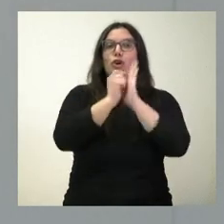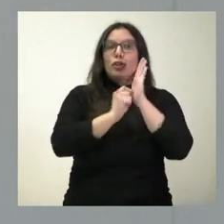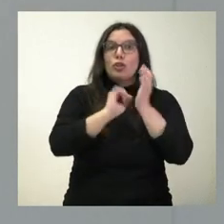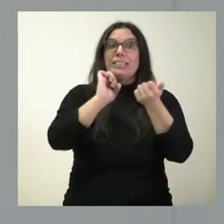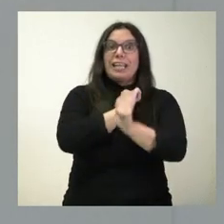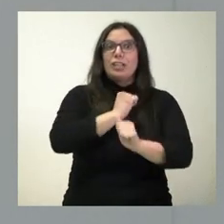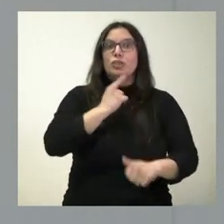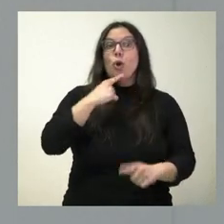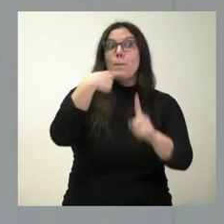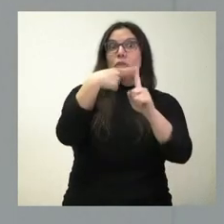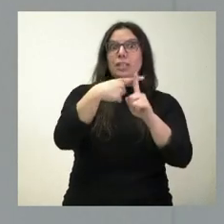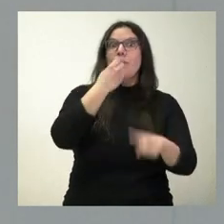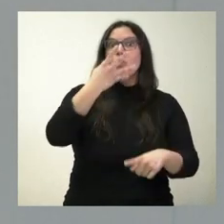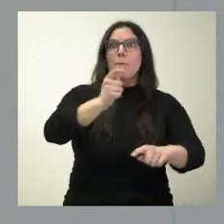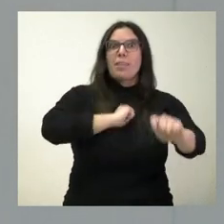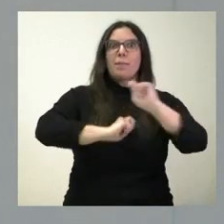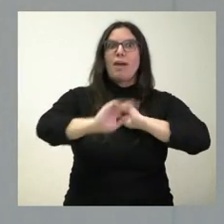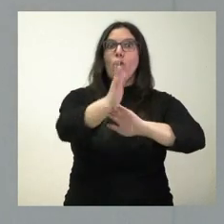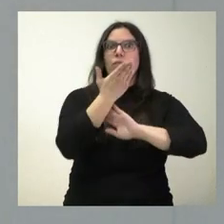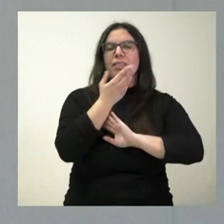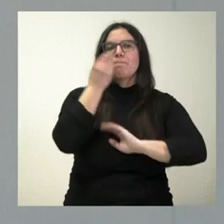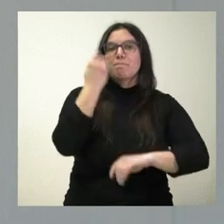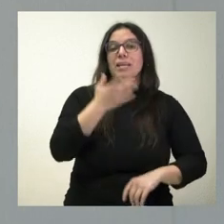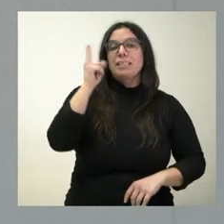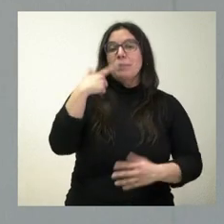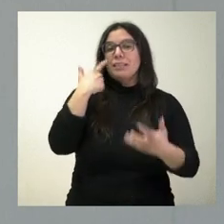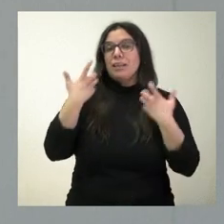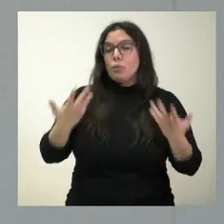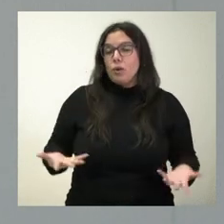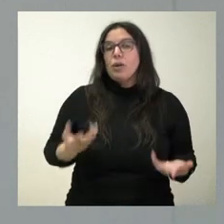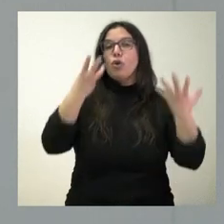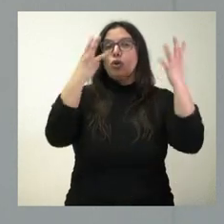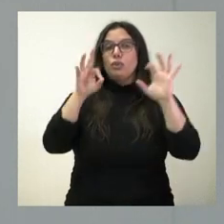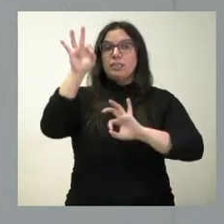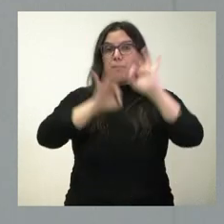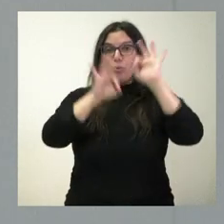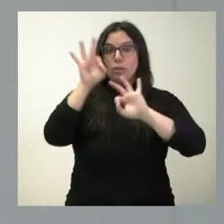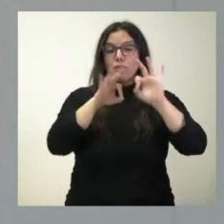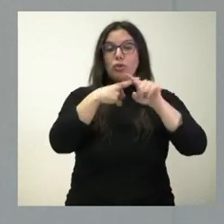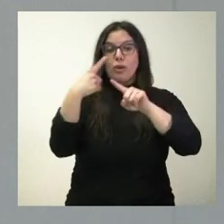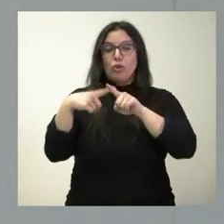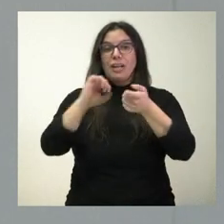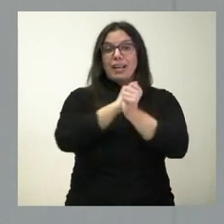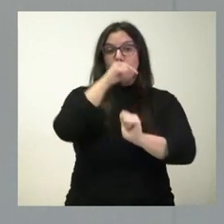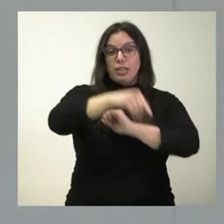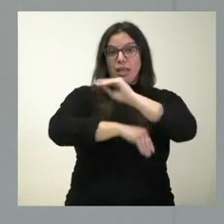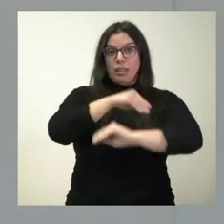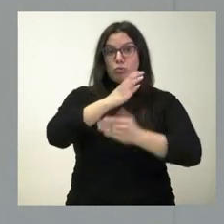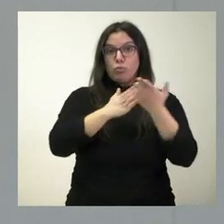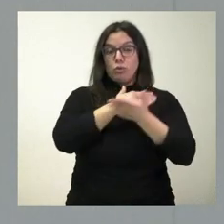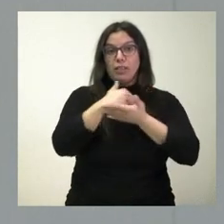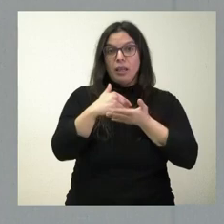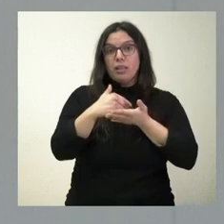favorables. Y indicarles, y esto es un elemento también destacable, que el 80% de las operaciones de crédito de la comunidad autónoma